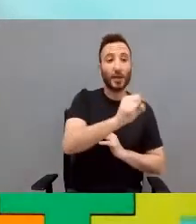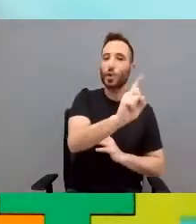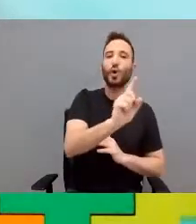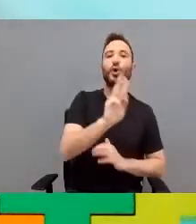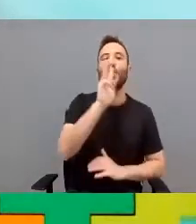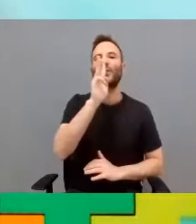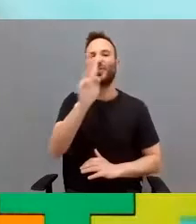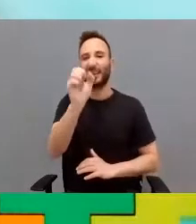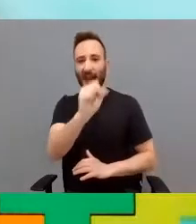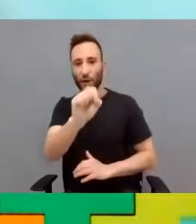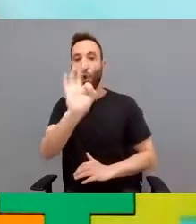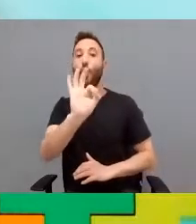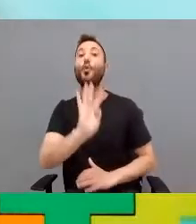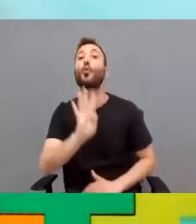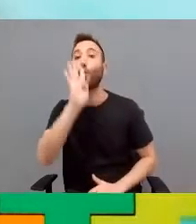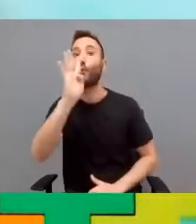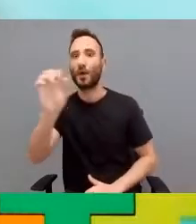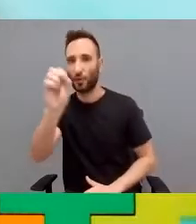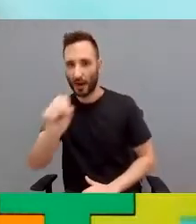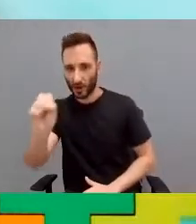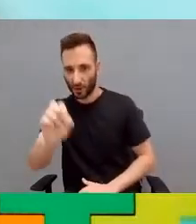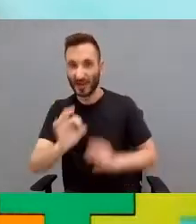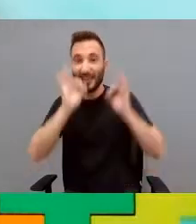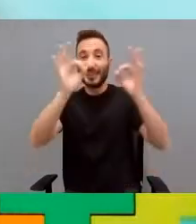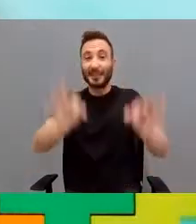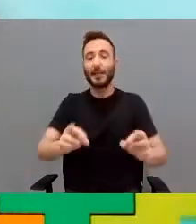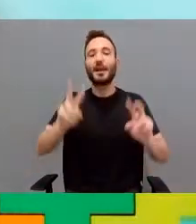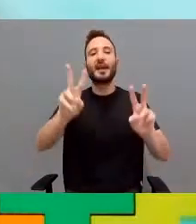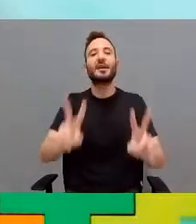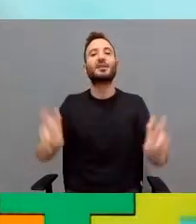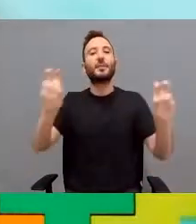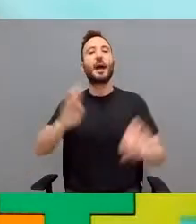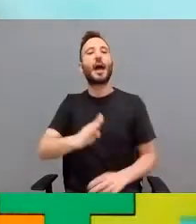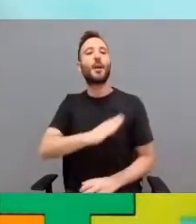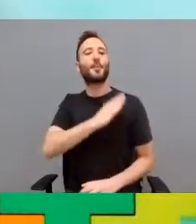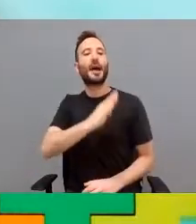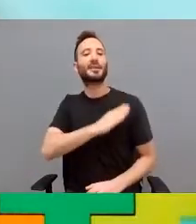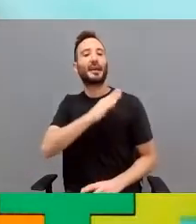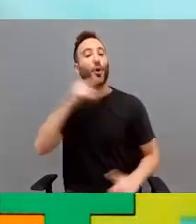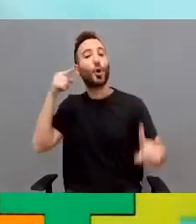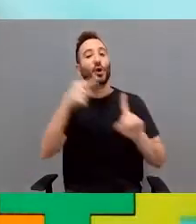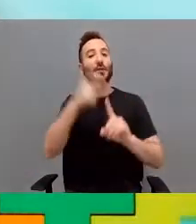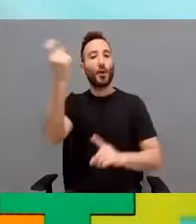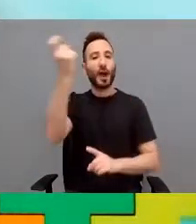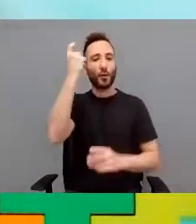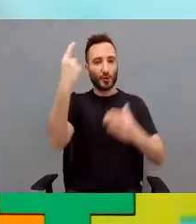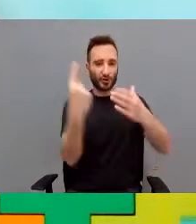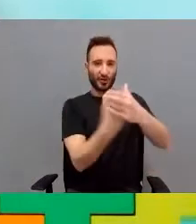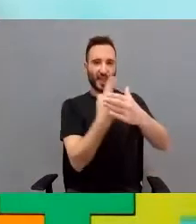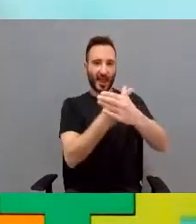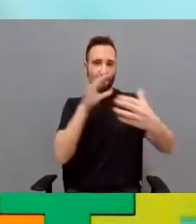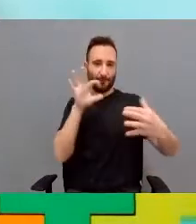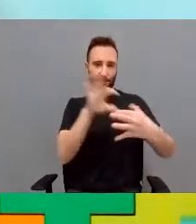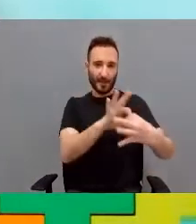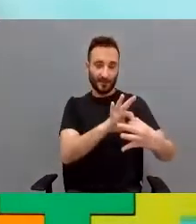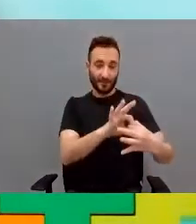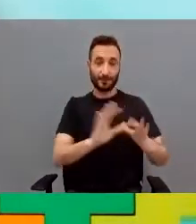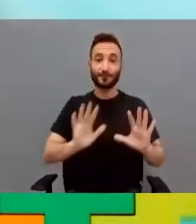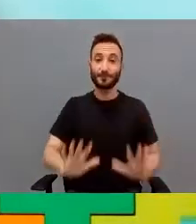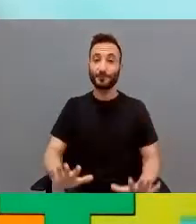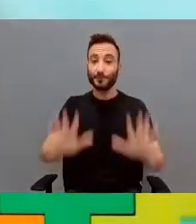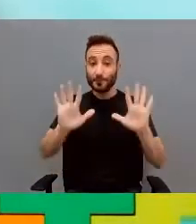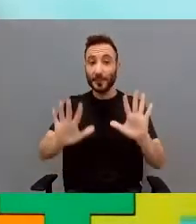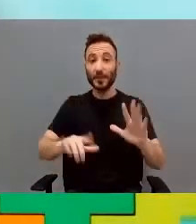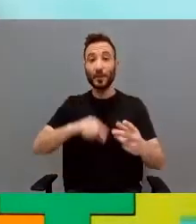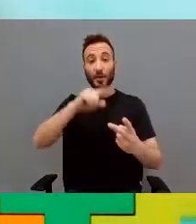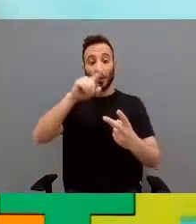lo pueden hacer en tres o cuatro años. Siempre me estoy refiriendo para alumnos TEA. Y, sin embargo,